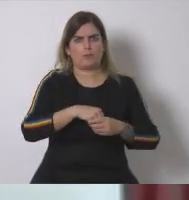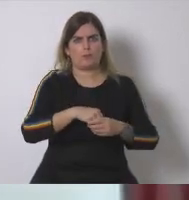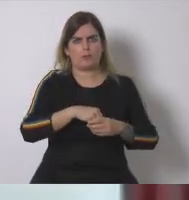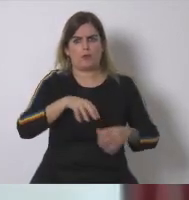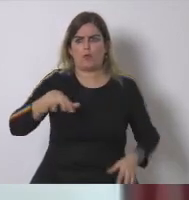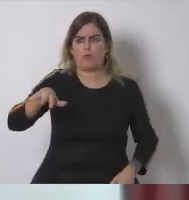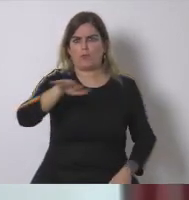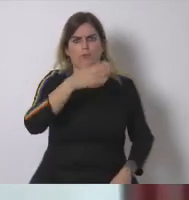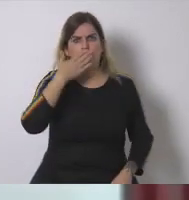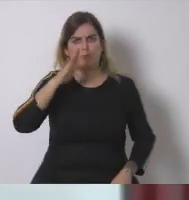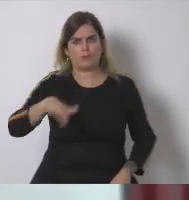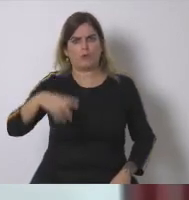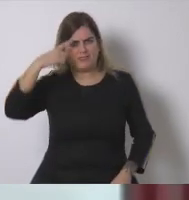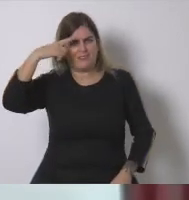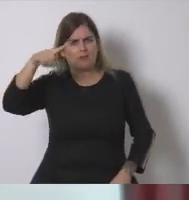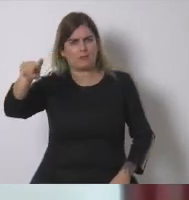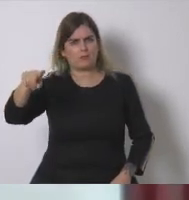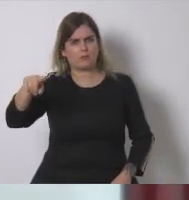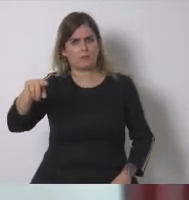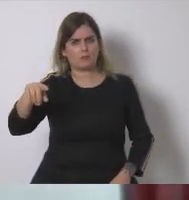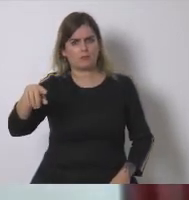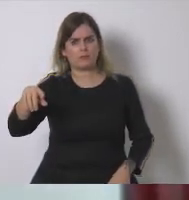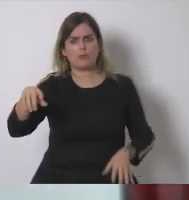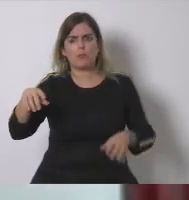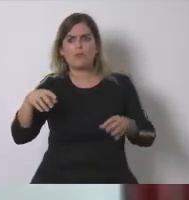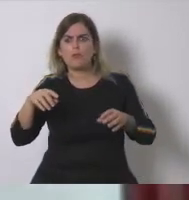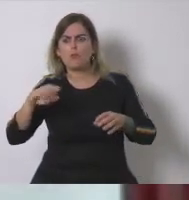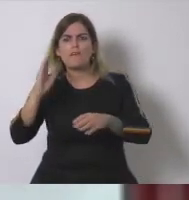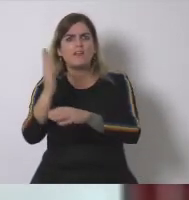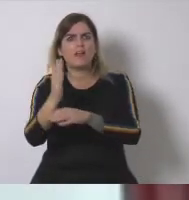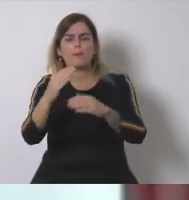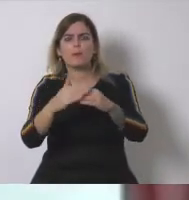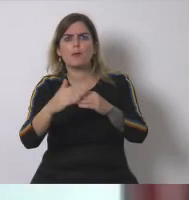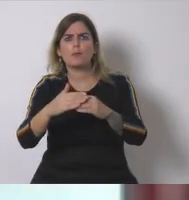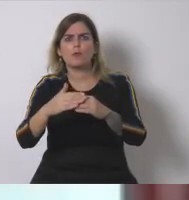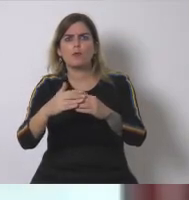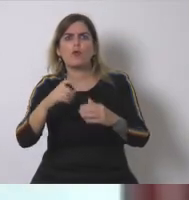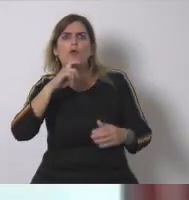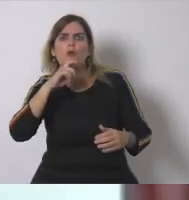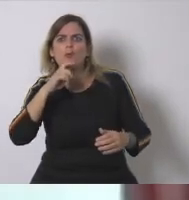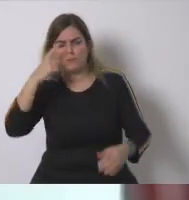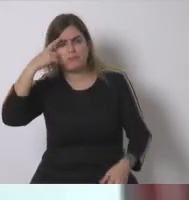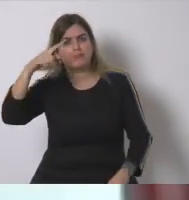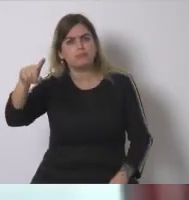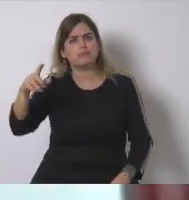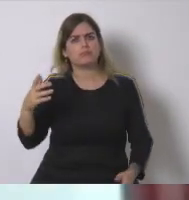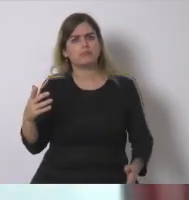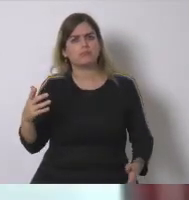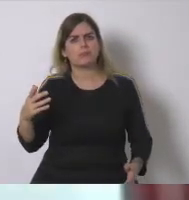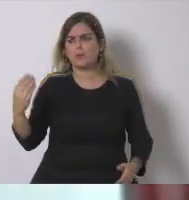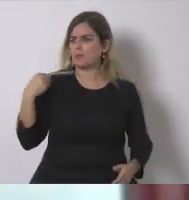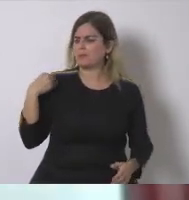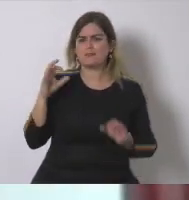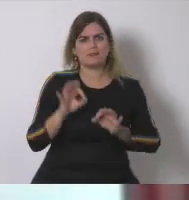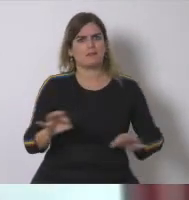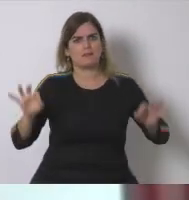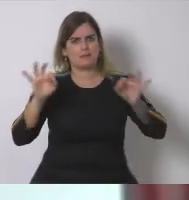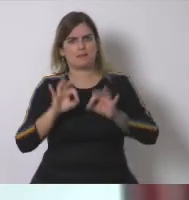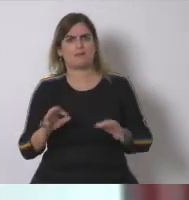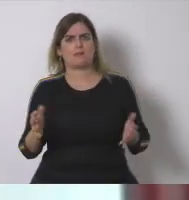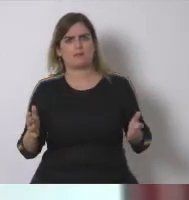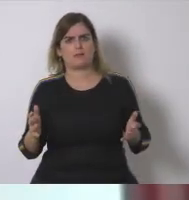somos los que vivimos en el terreno y sabemos donde deben colocarse las cosas para hacerlo lo mejor posible porque al final